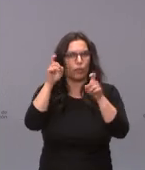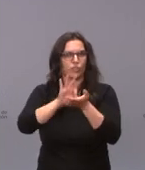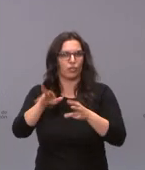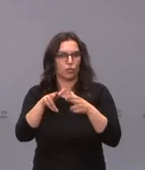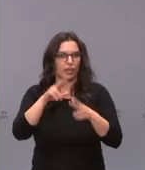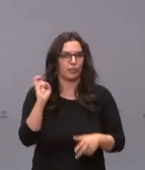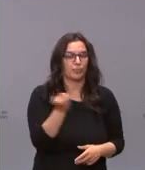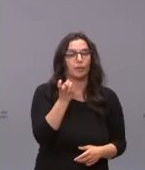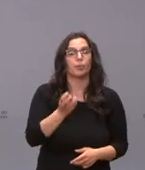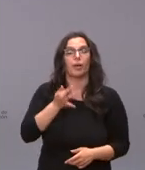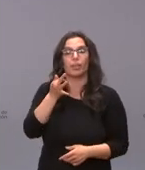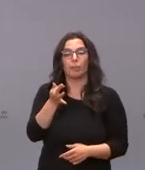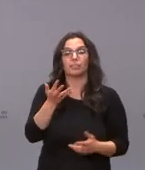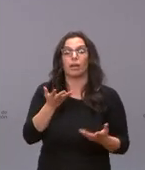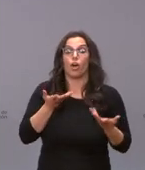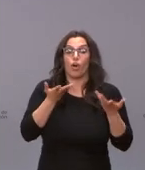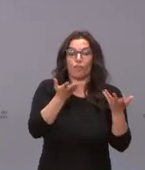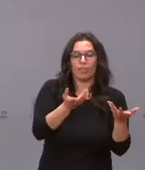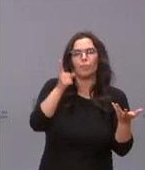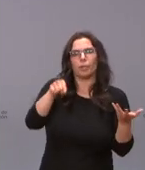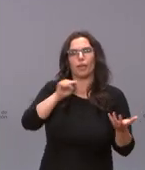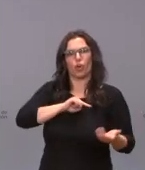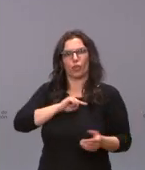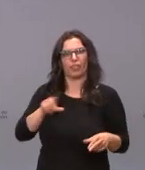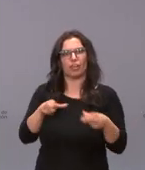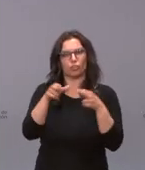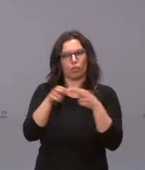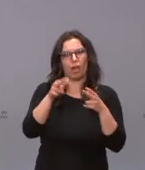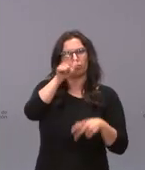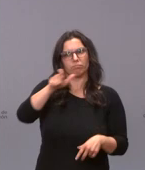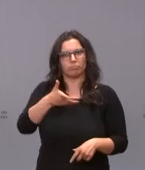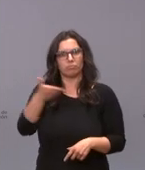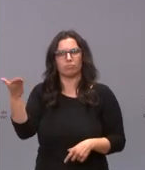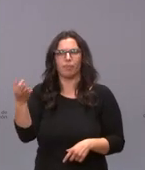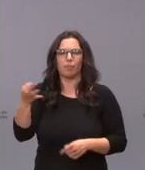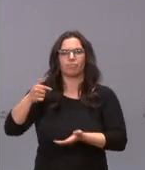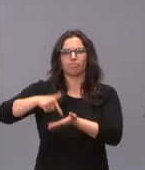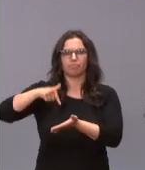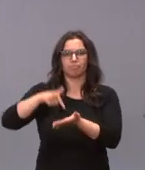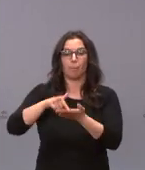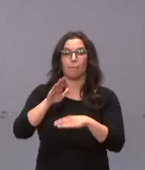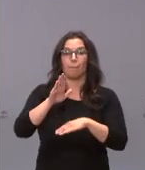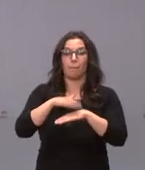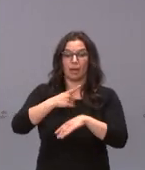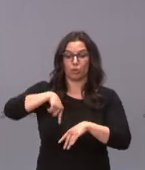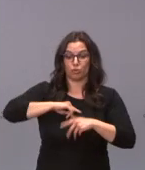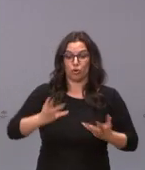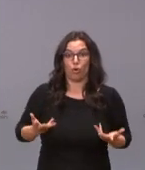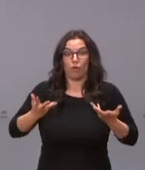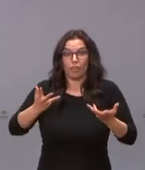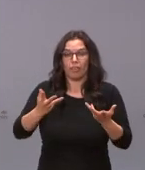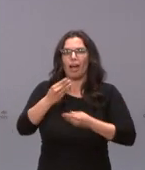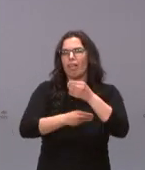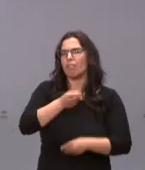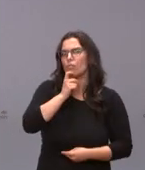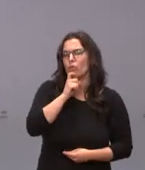modernamente, además de prestarlos, existe una conciencia social y ciudadana de exigencia para que nuestra actuación sea eficaz